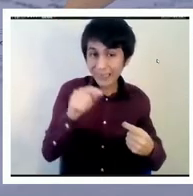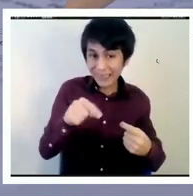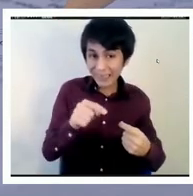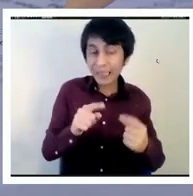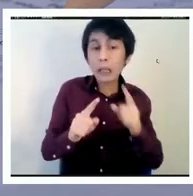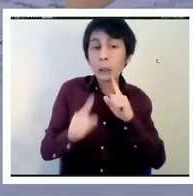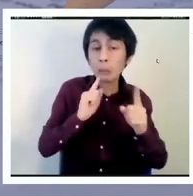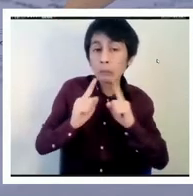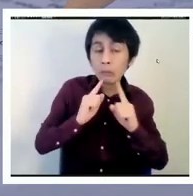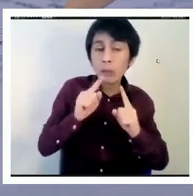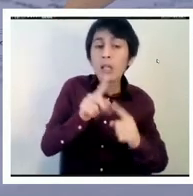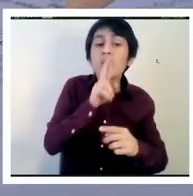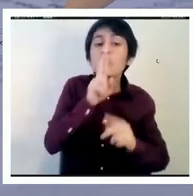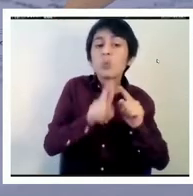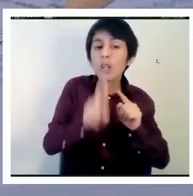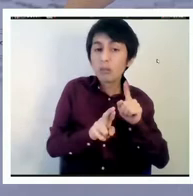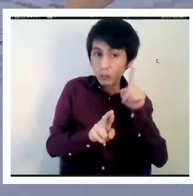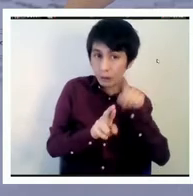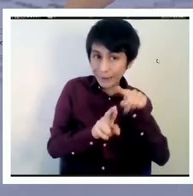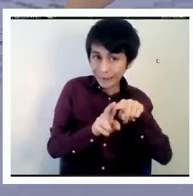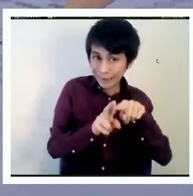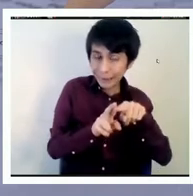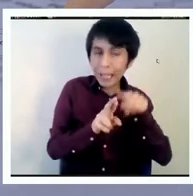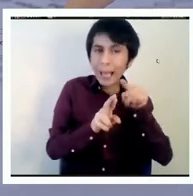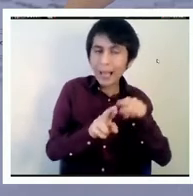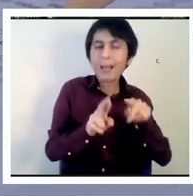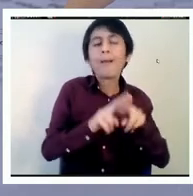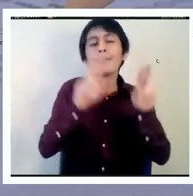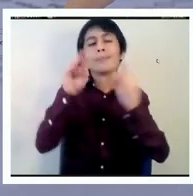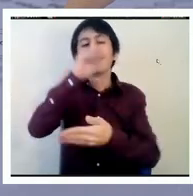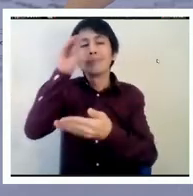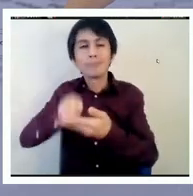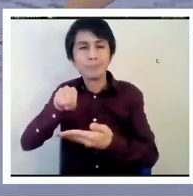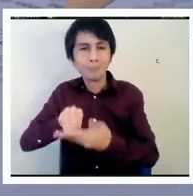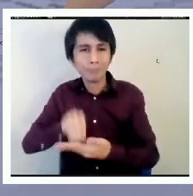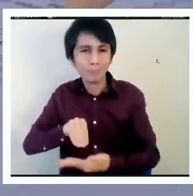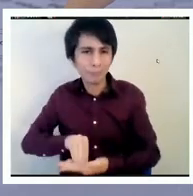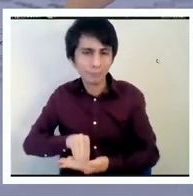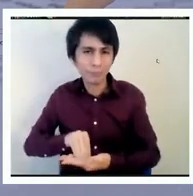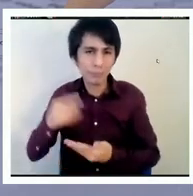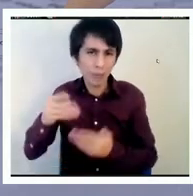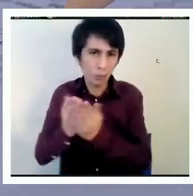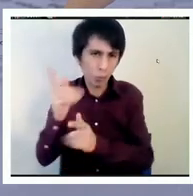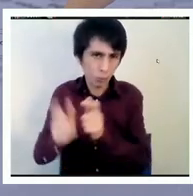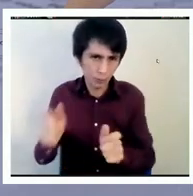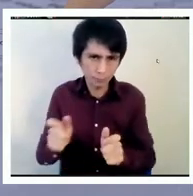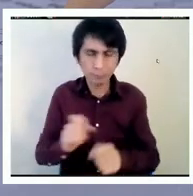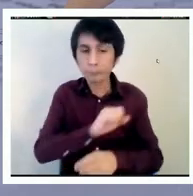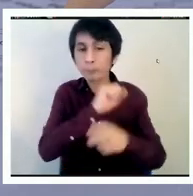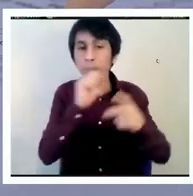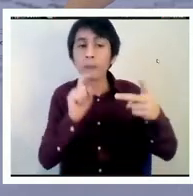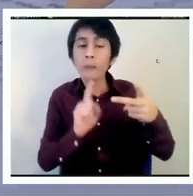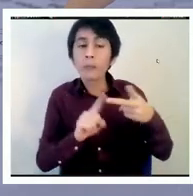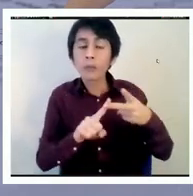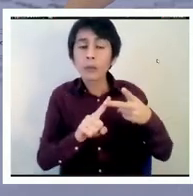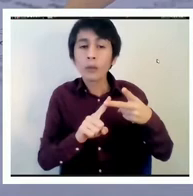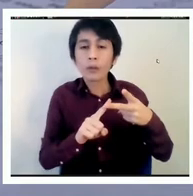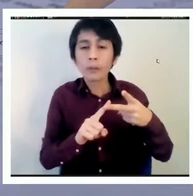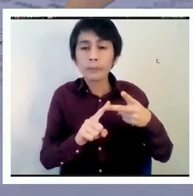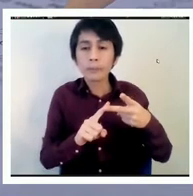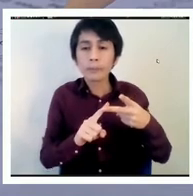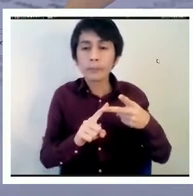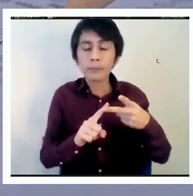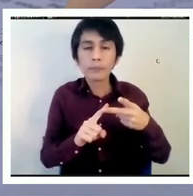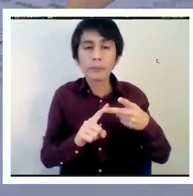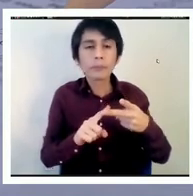utilizaron para hacer las calificaciones para los alumnos, por ejemplo. Y en la segunda categoría, donde